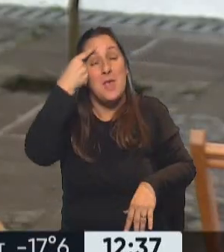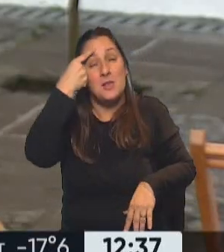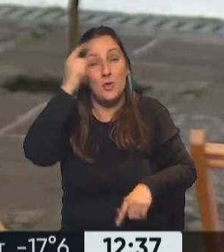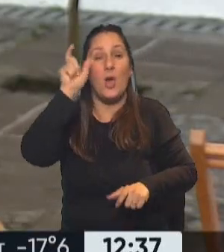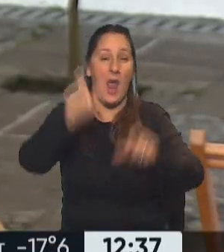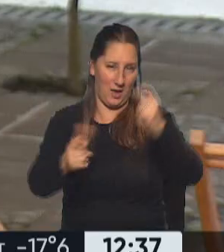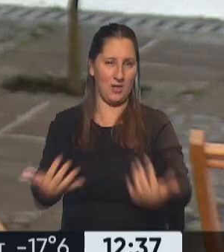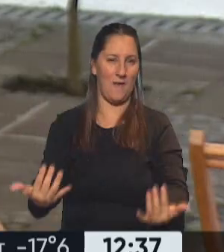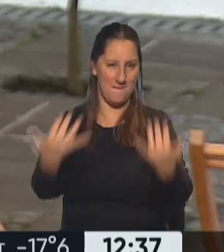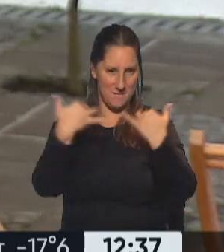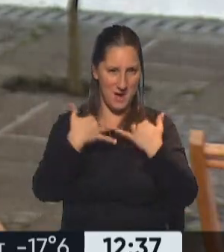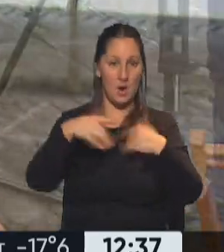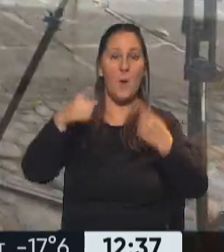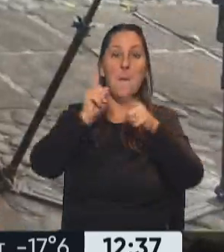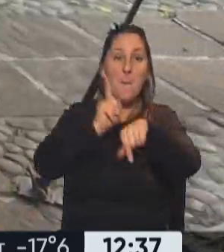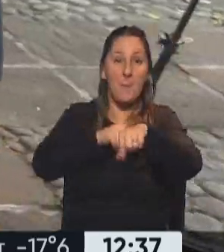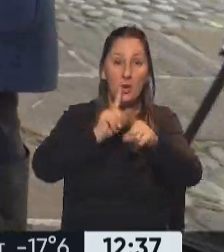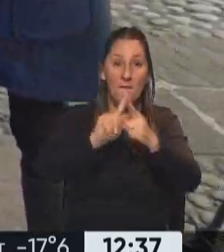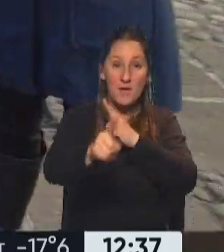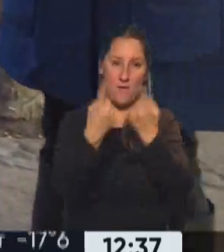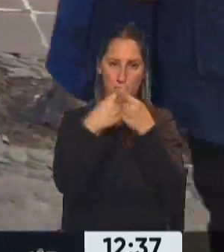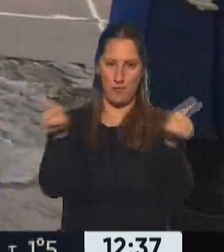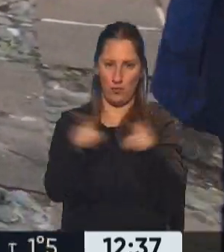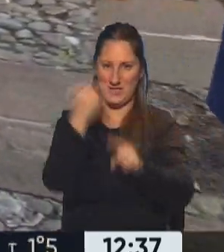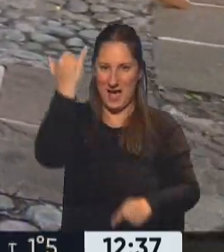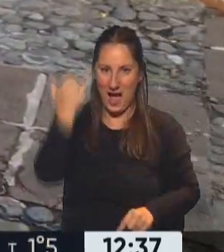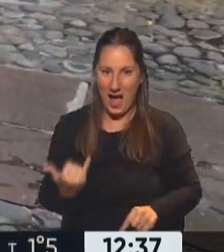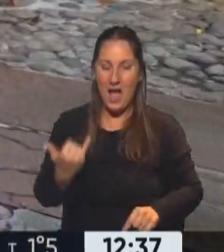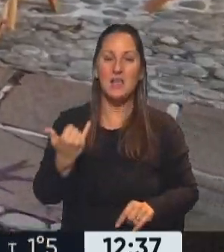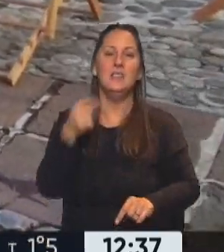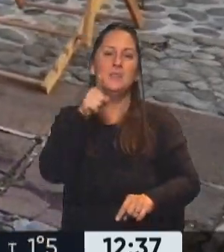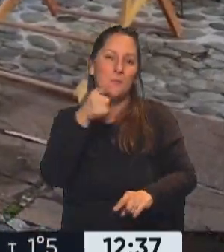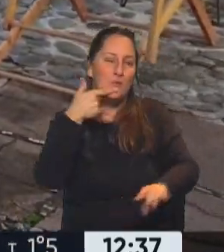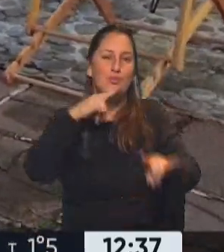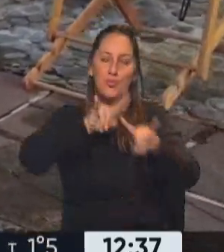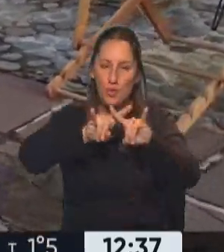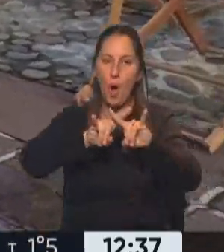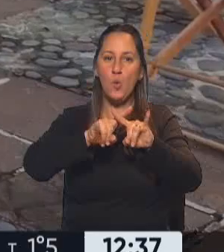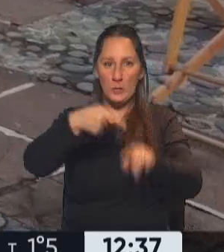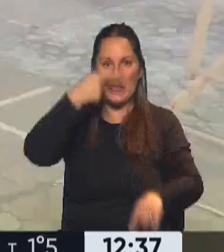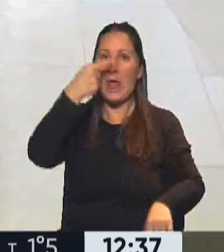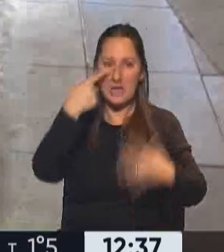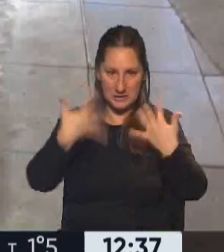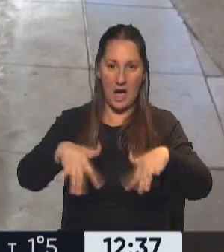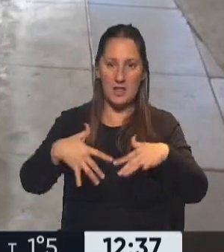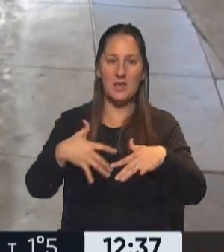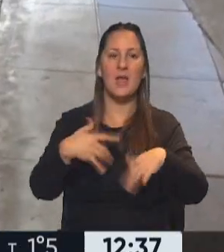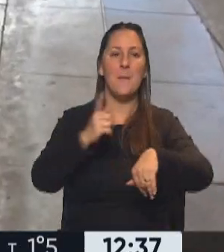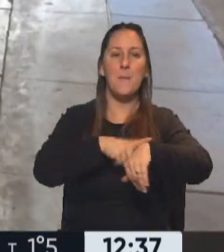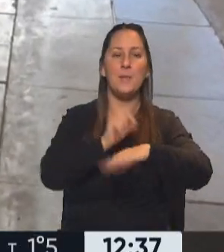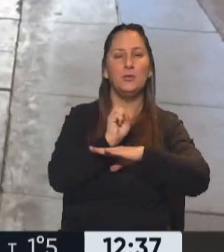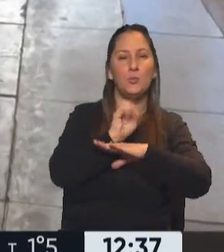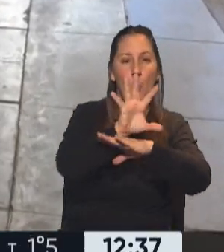hay música en vivo, maravillosa, así que es un espectáculo que es muy interesante y cada función